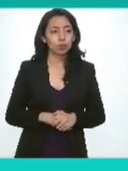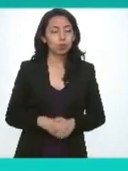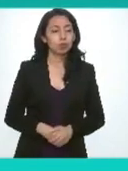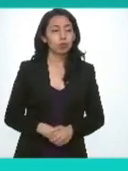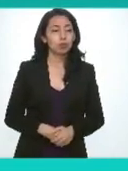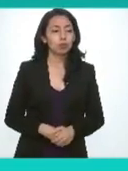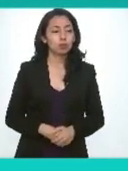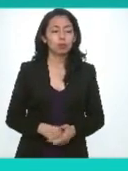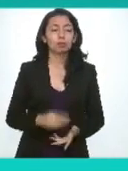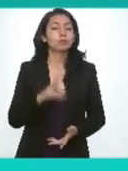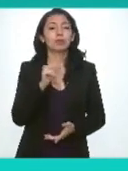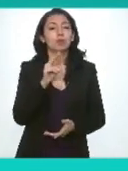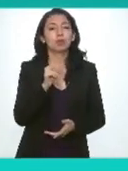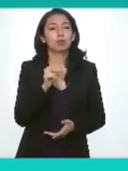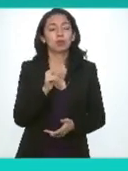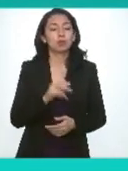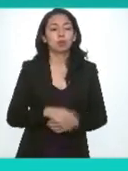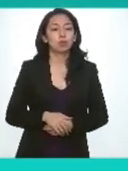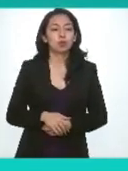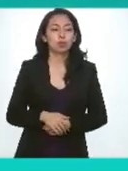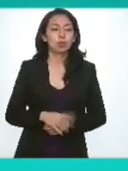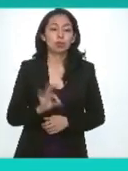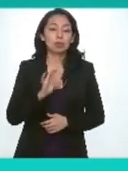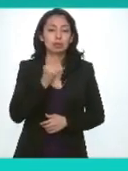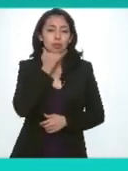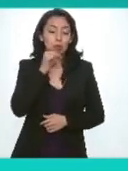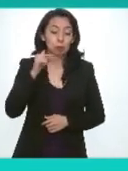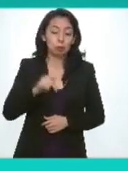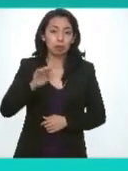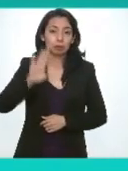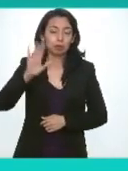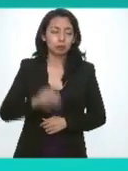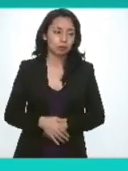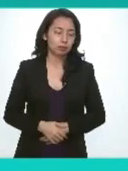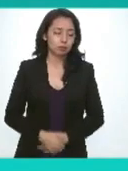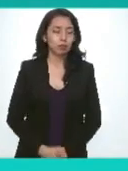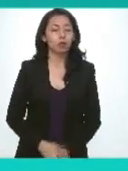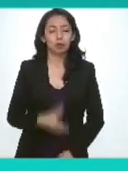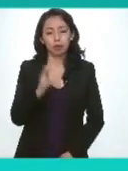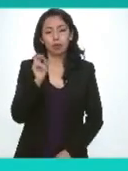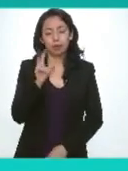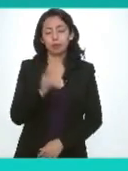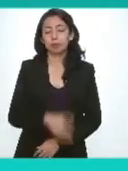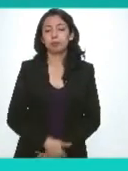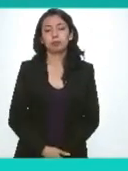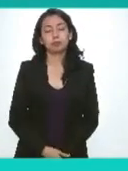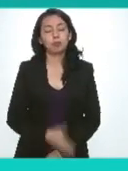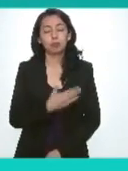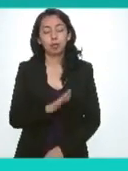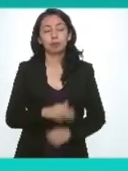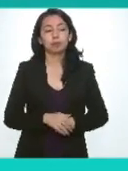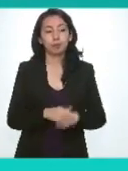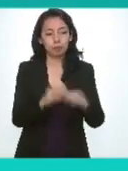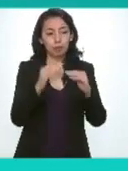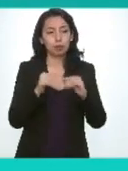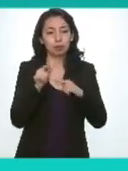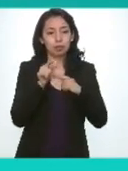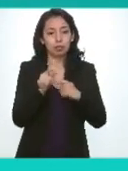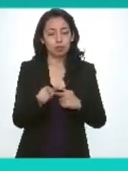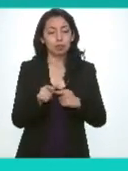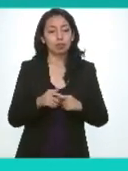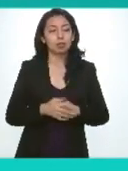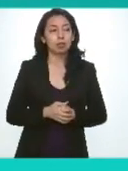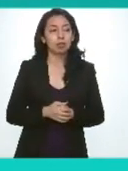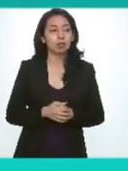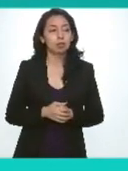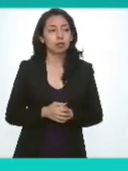no comisionada por lo que entiendo no la mejor muy bien correcto bueno pues continuamos entonces con el